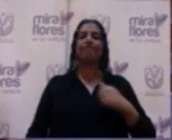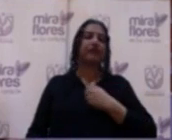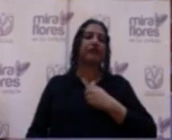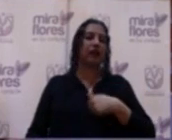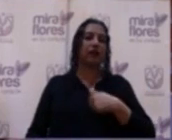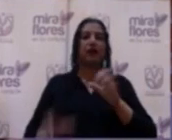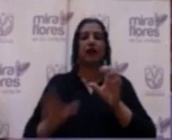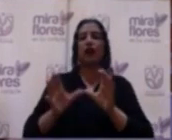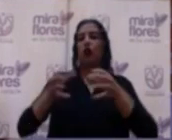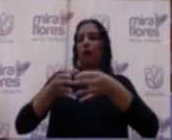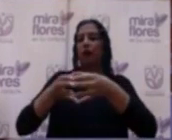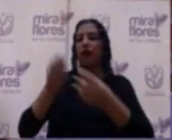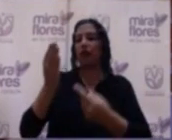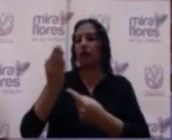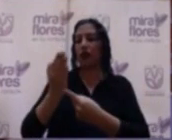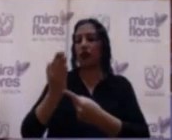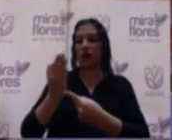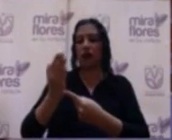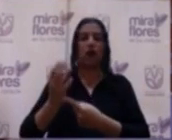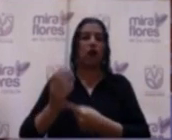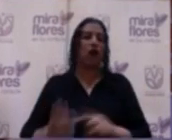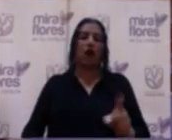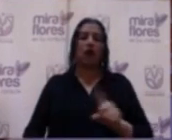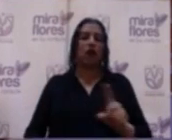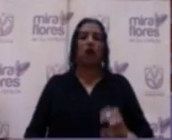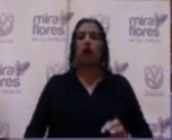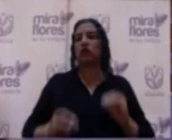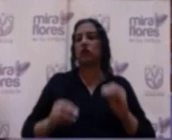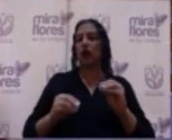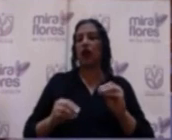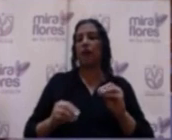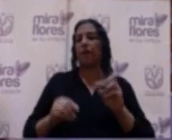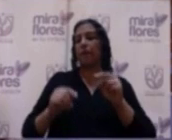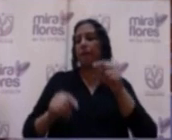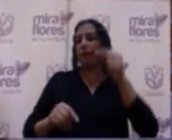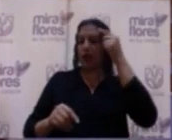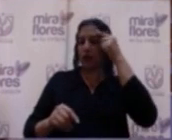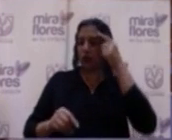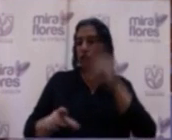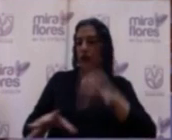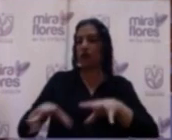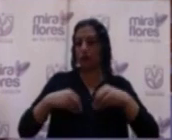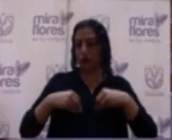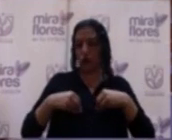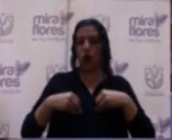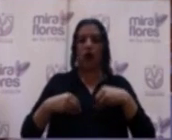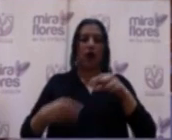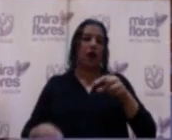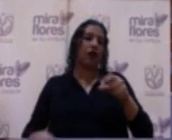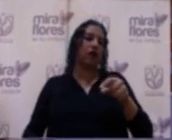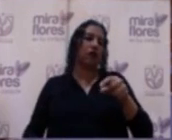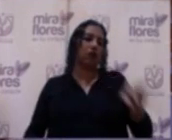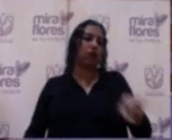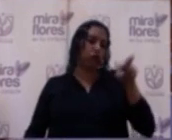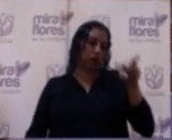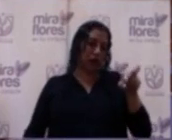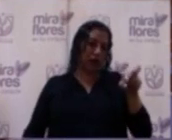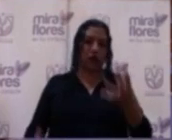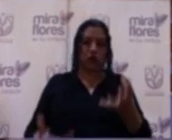comité técnico no hubo una reconsideración en el puntaje respecto a este criterio. Era la observación, señor alcalde, que quería